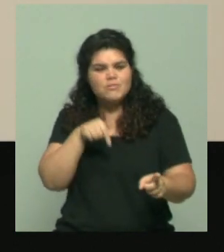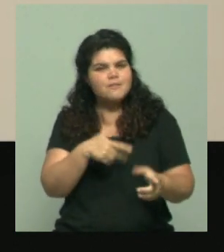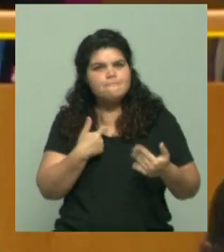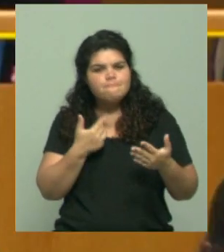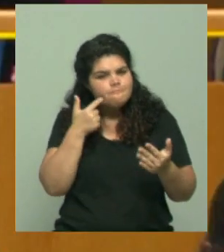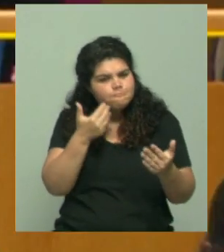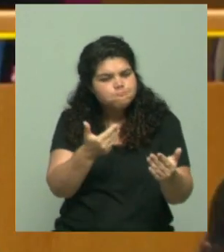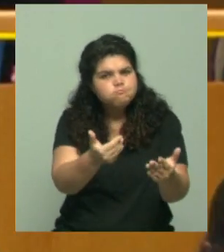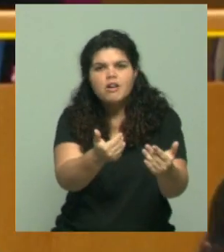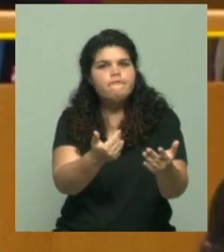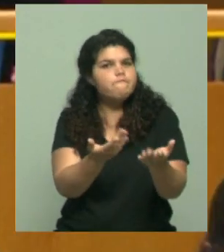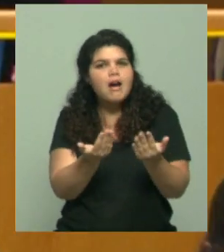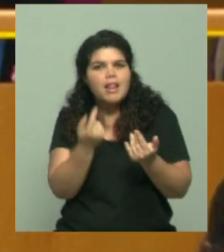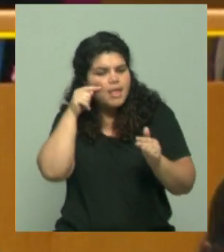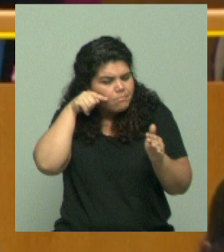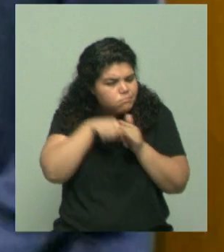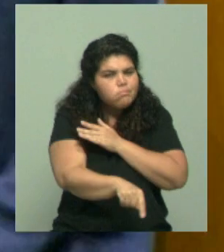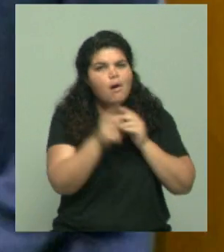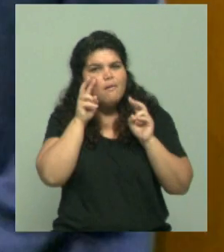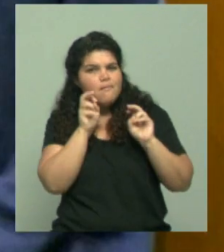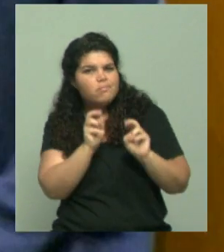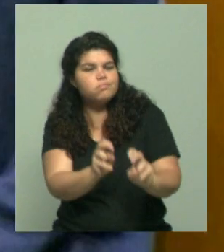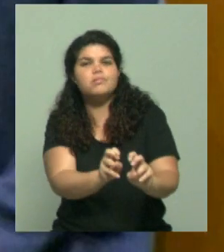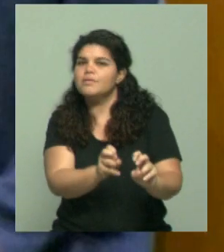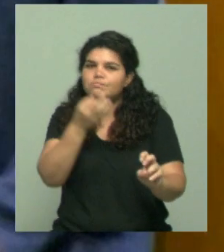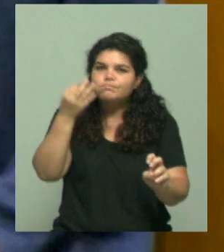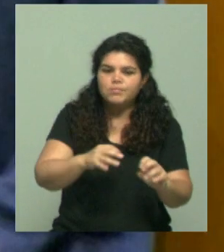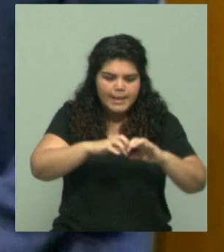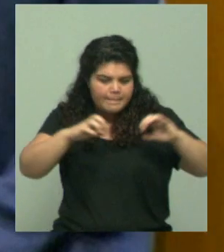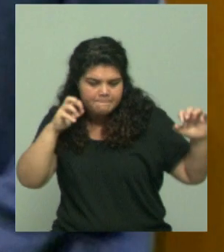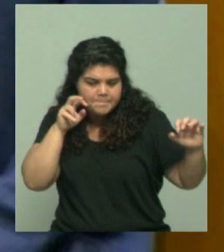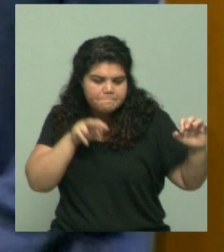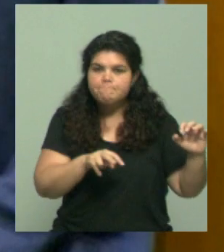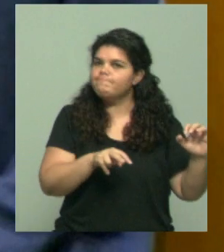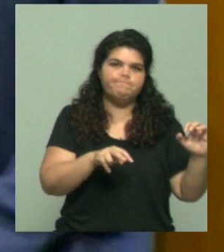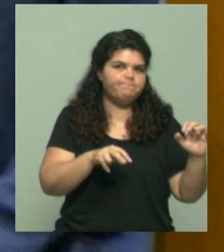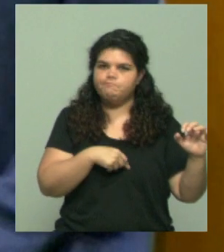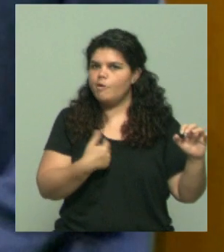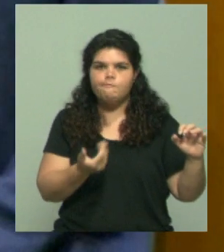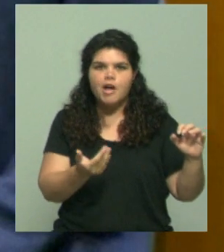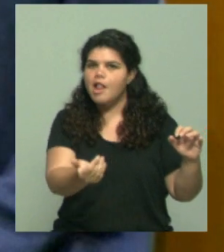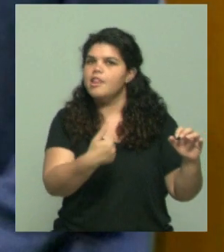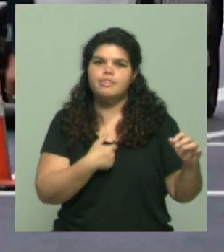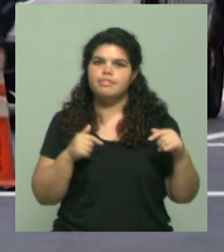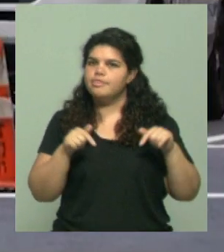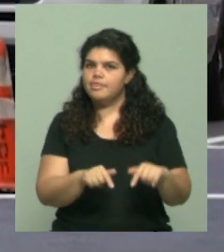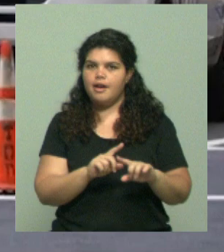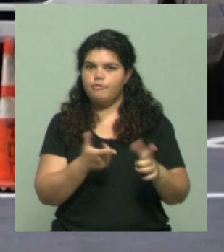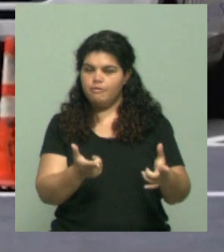capacidad, esa institucionalidad que permita poder mirar instancias superadoras, ¿no? Cuando la cosa es tan drástica